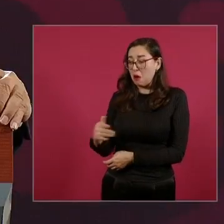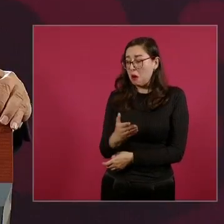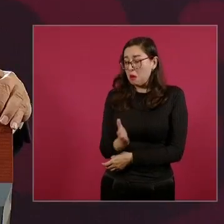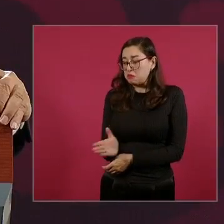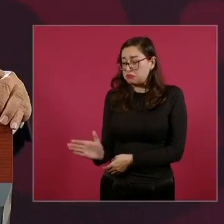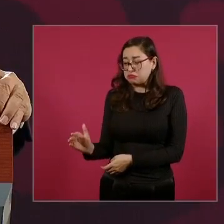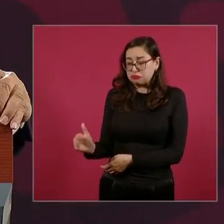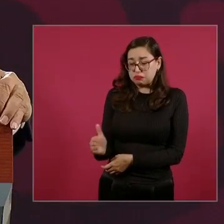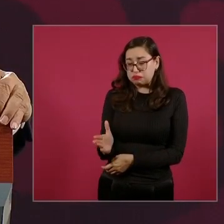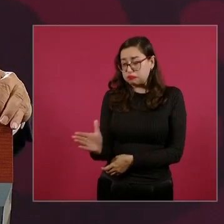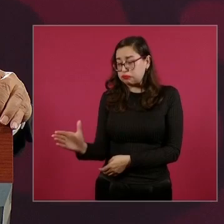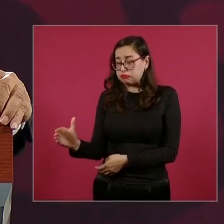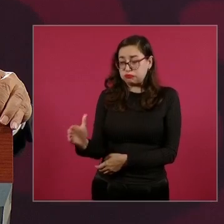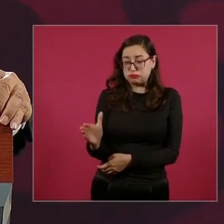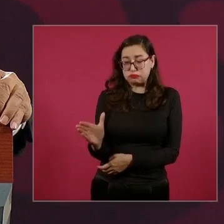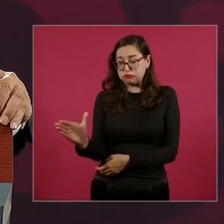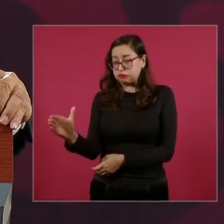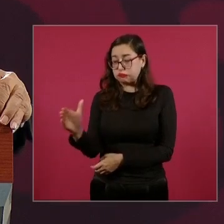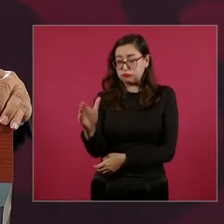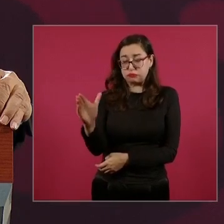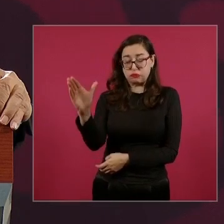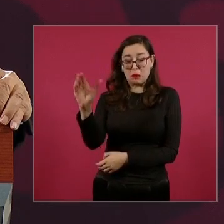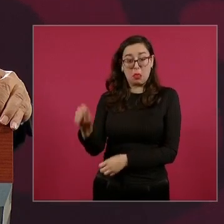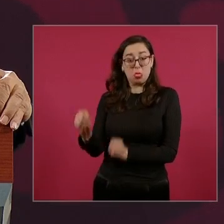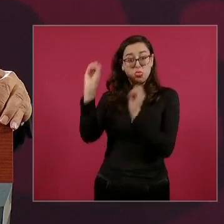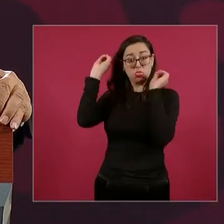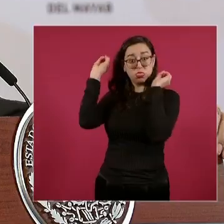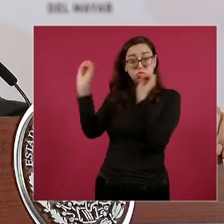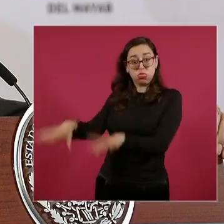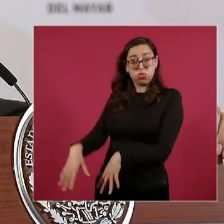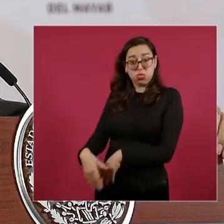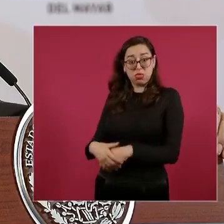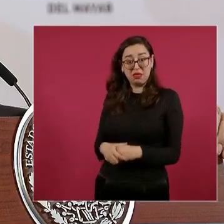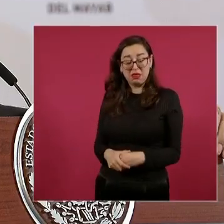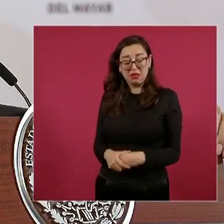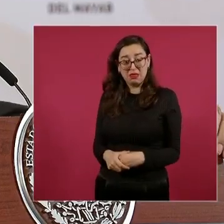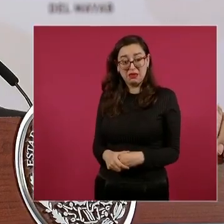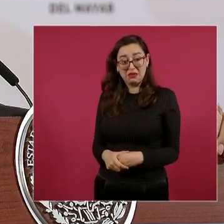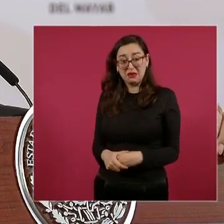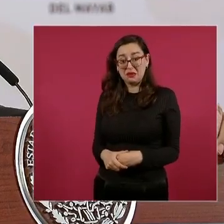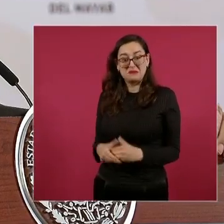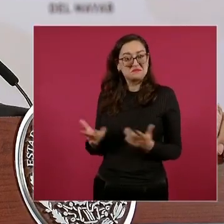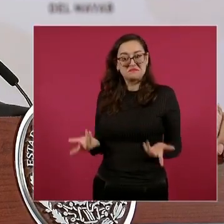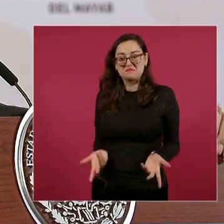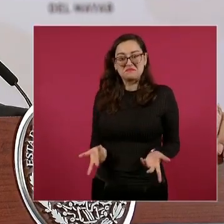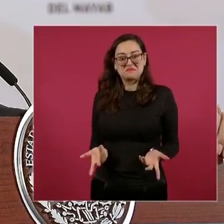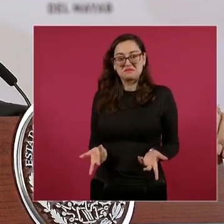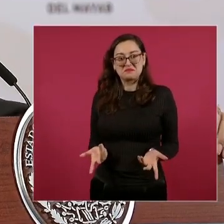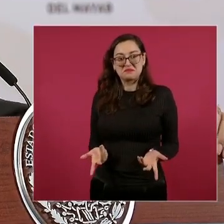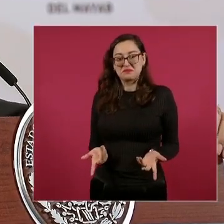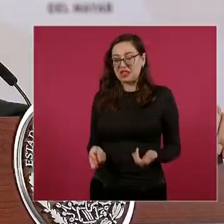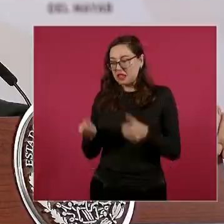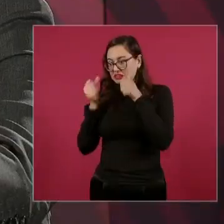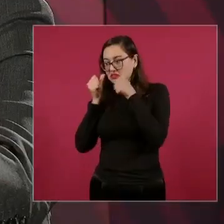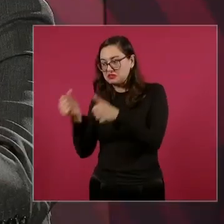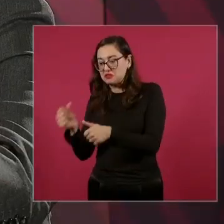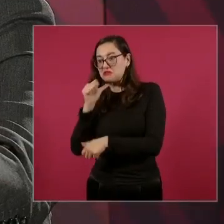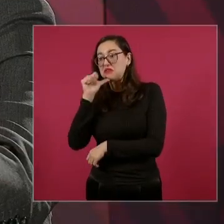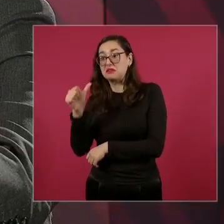olvidada de Chiapas, aunque parezca increíble, más olvidada que los altos